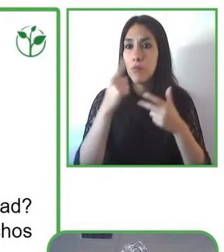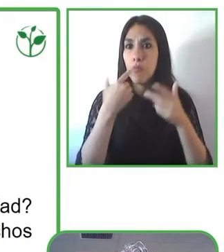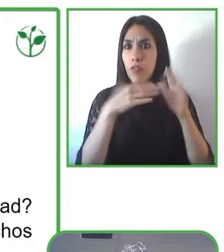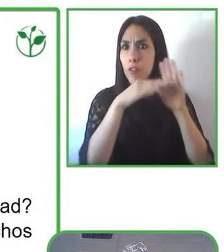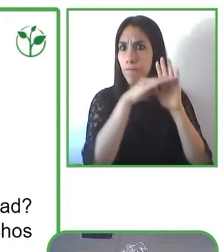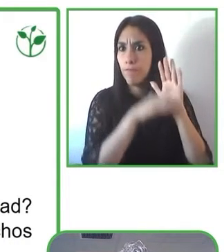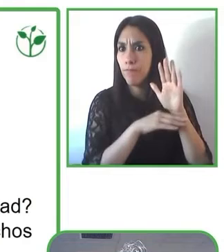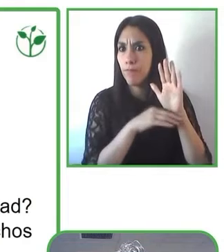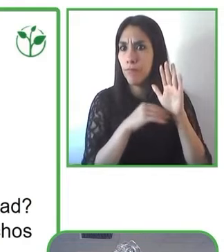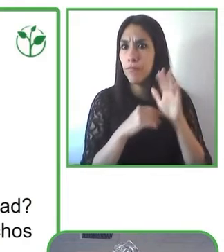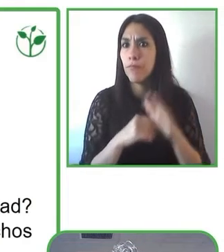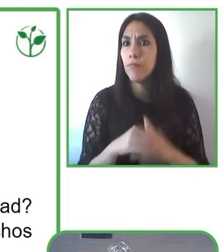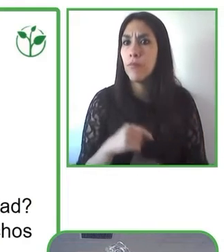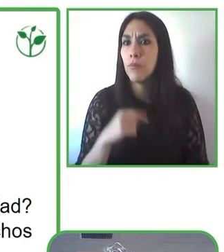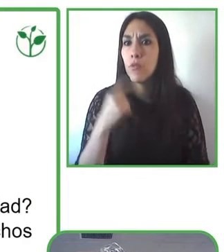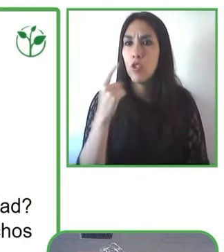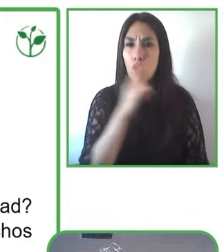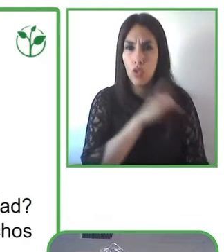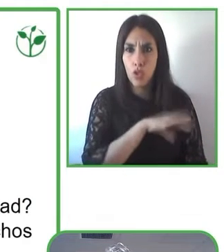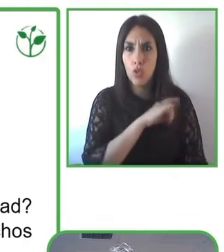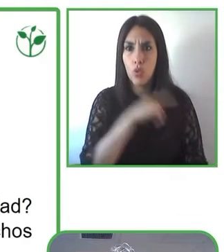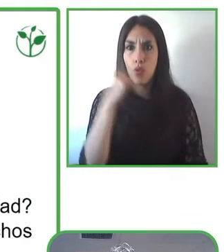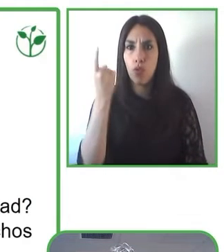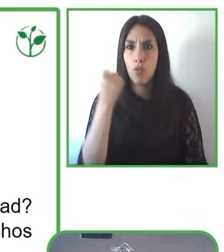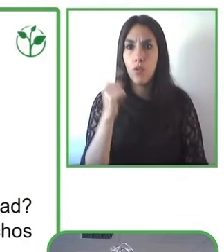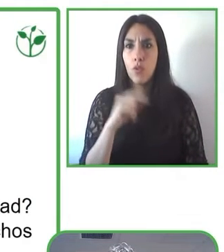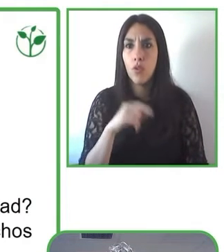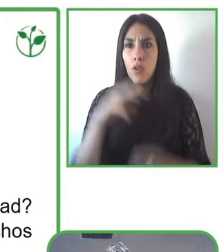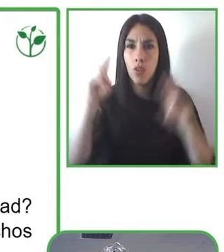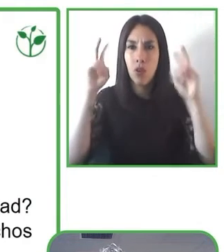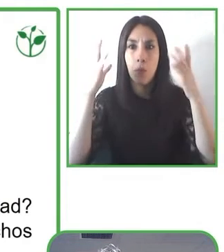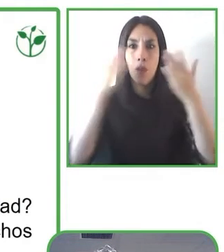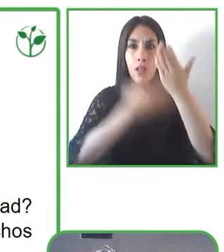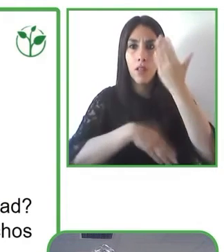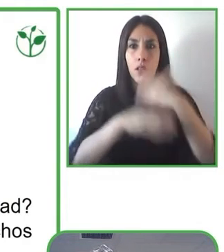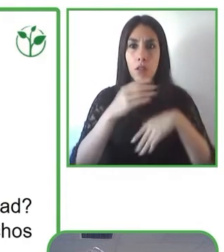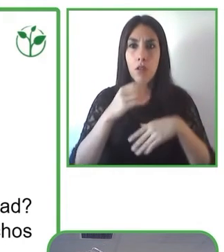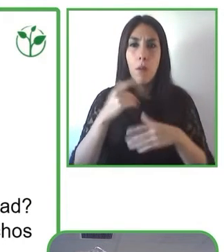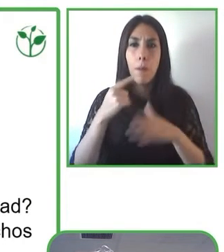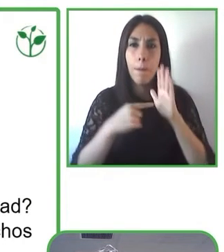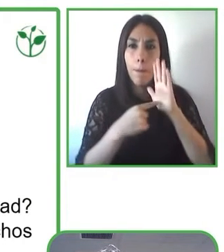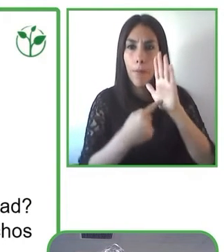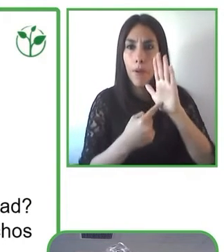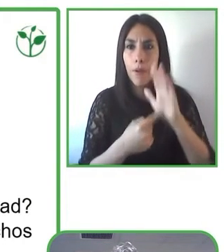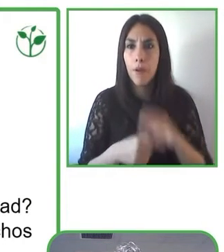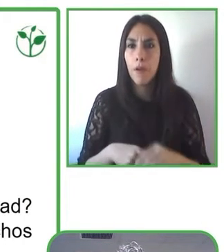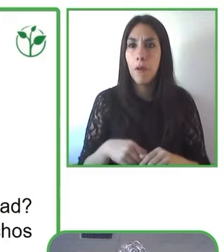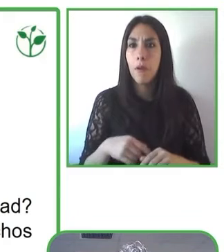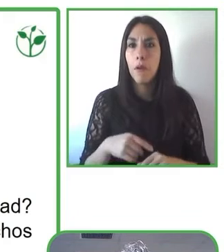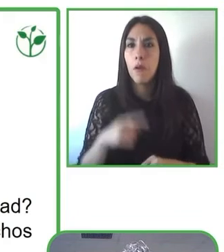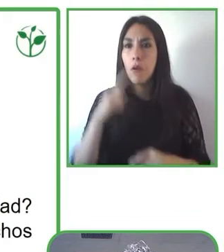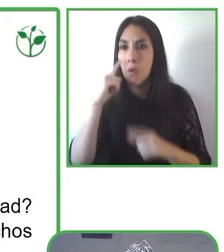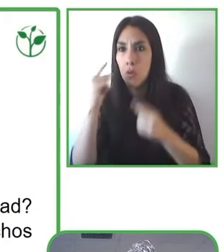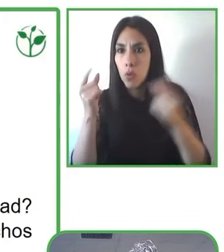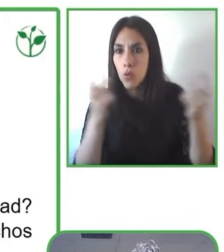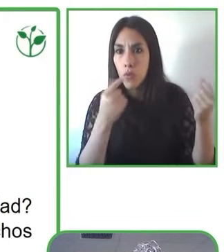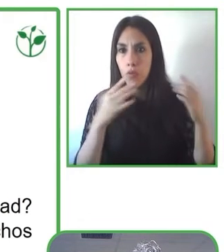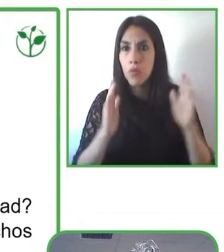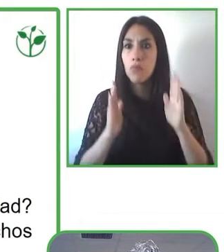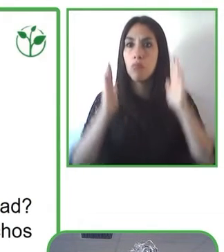inclusión de la discapacidad, entre ellas la normativa de edificación accesible, qué es la accesibilidad, cómo funciona,